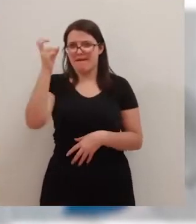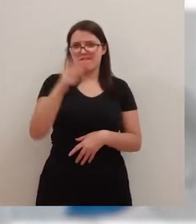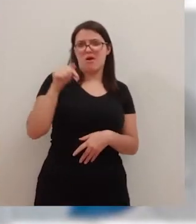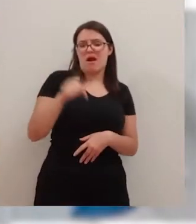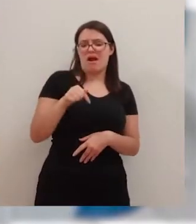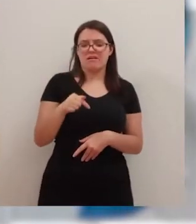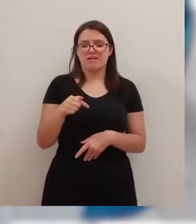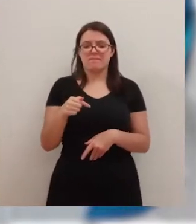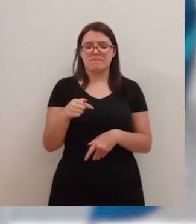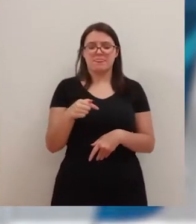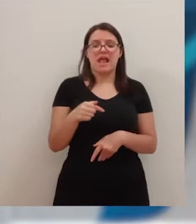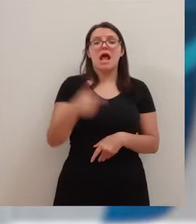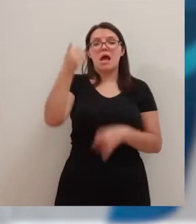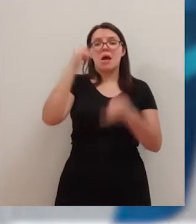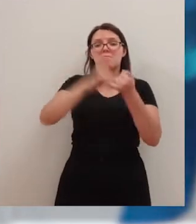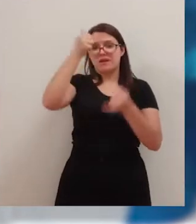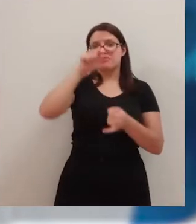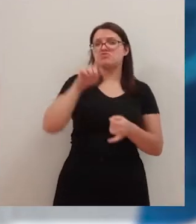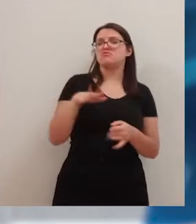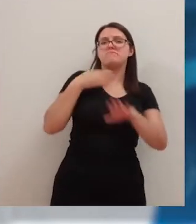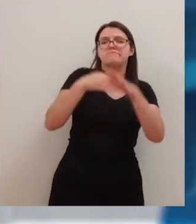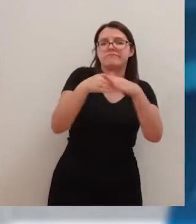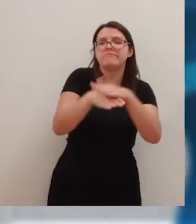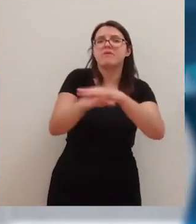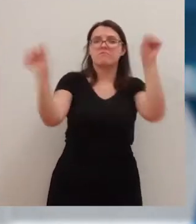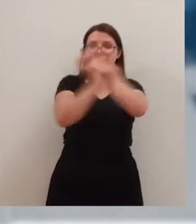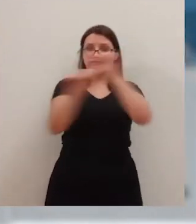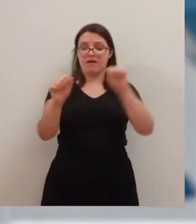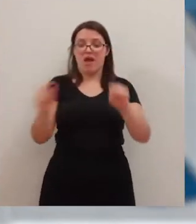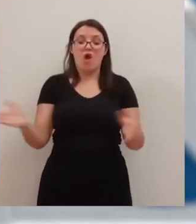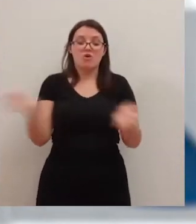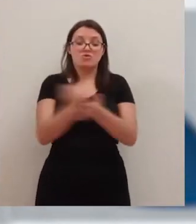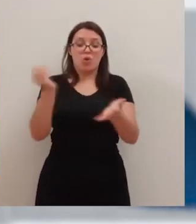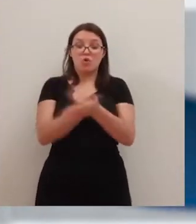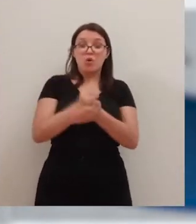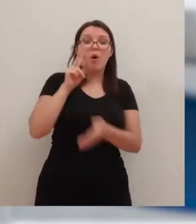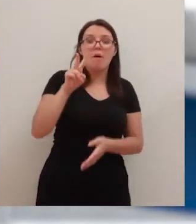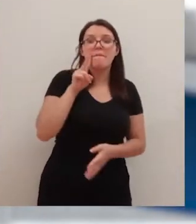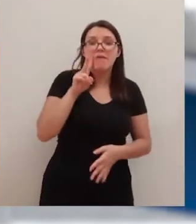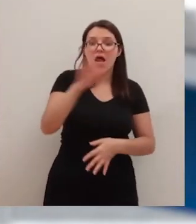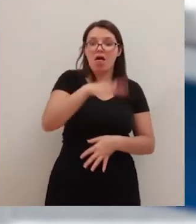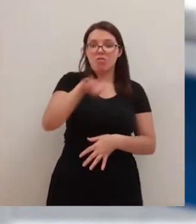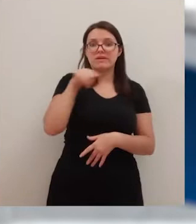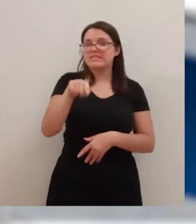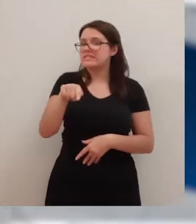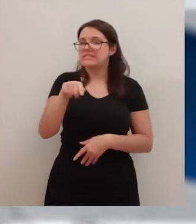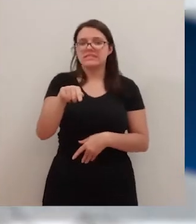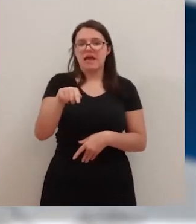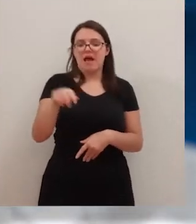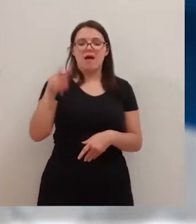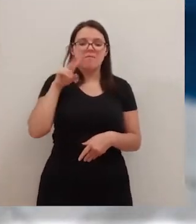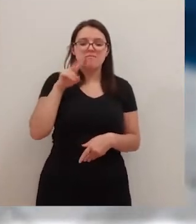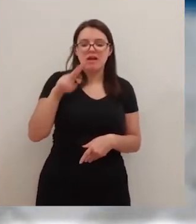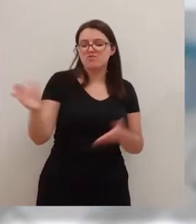baño. Ya cuando él iba para entrar acá fue la explosión, cuando se llevó todo lo que teníamos. Mira, toda esta parte, todo lo que está